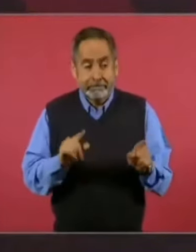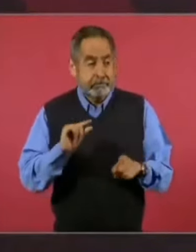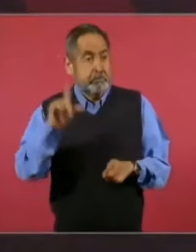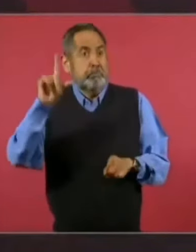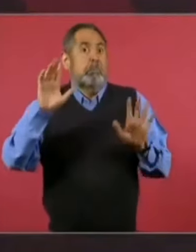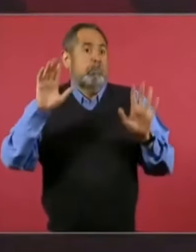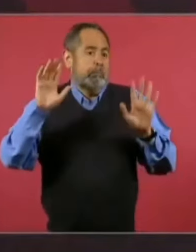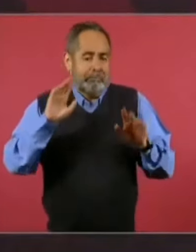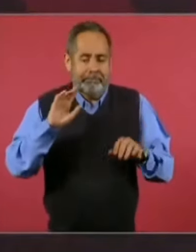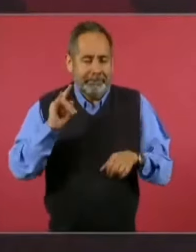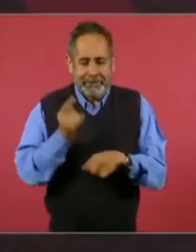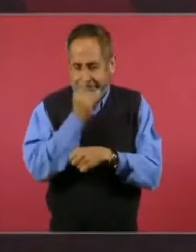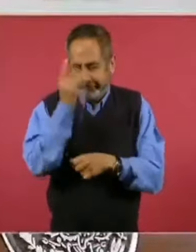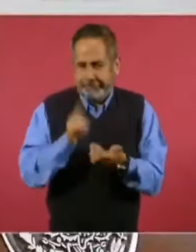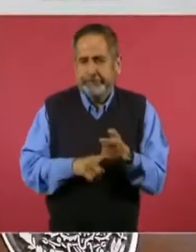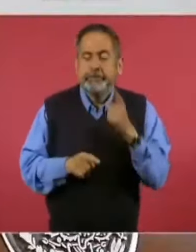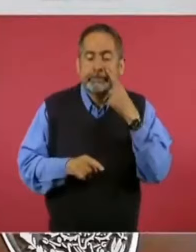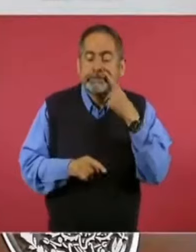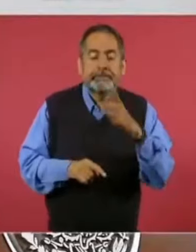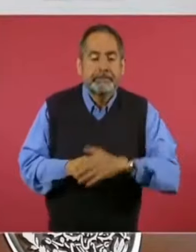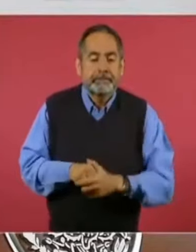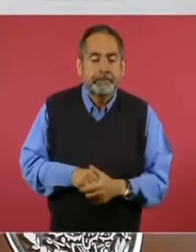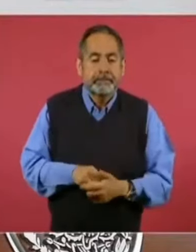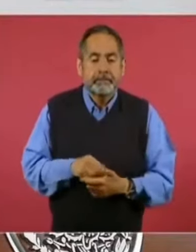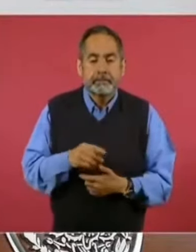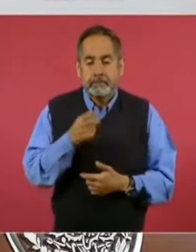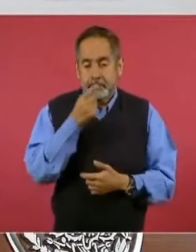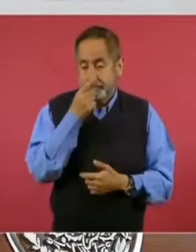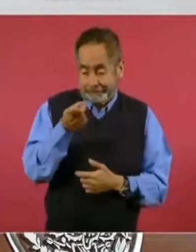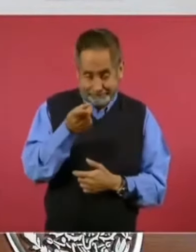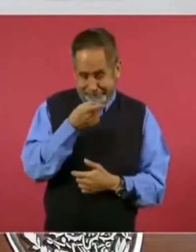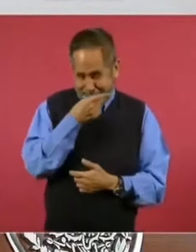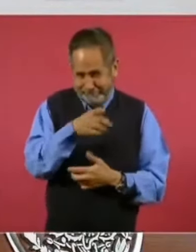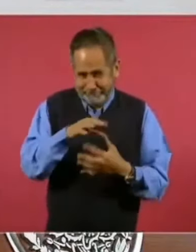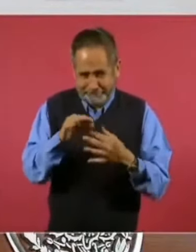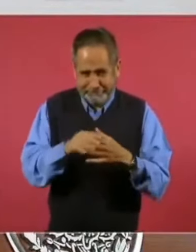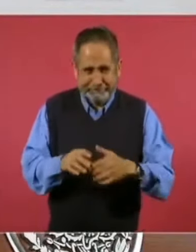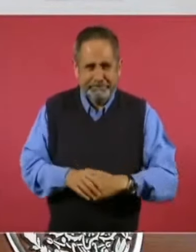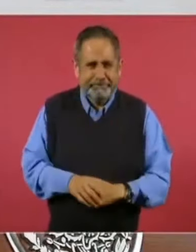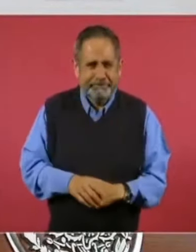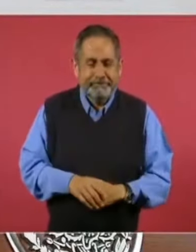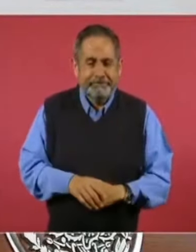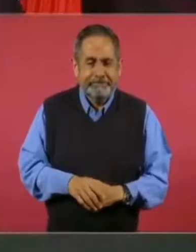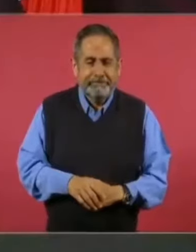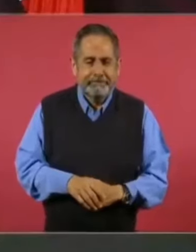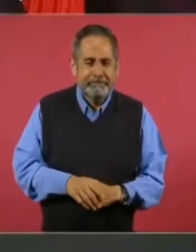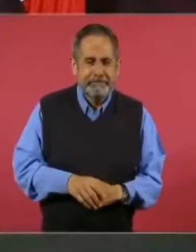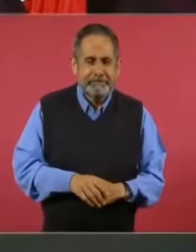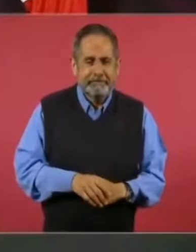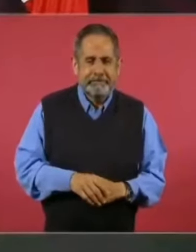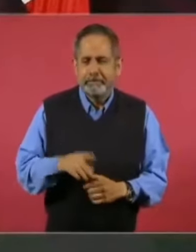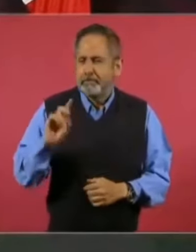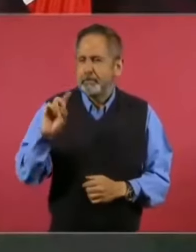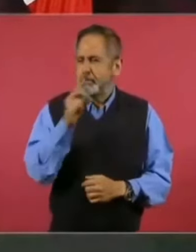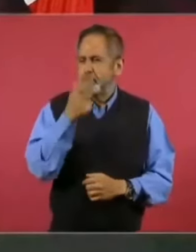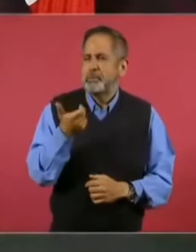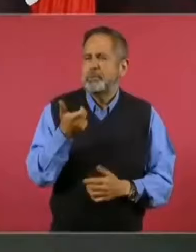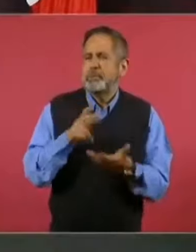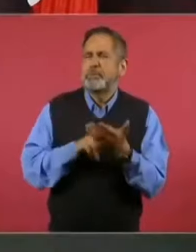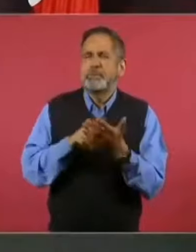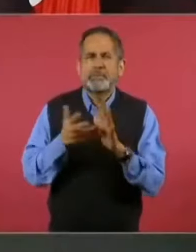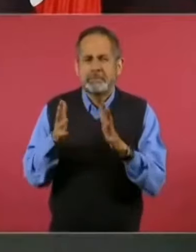Sí, estaba el dólar en